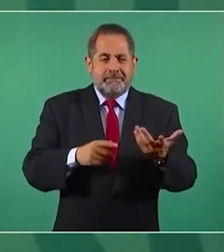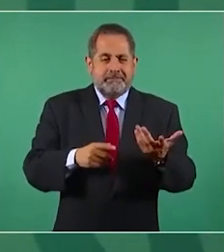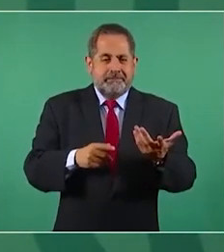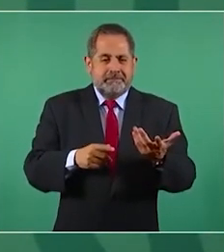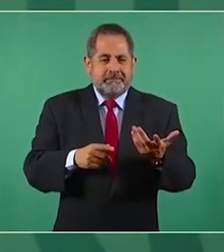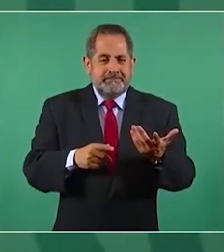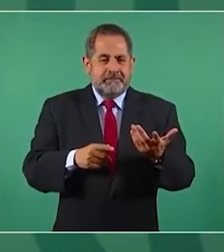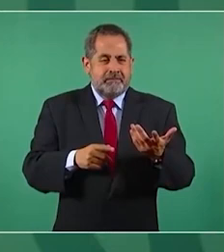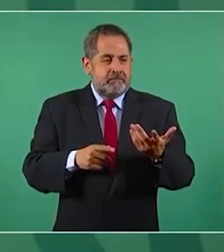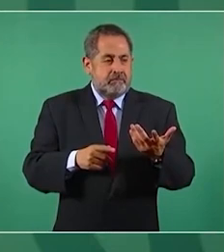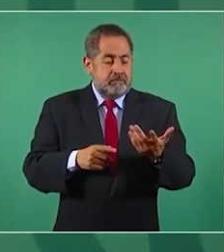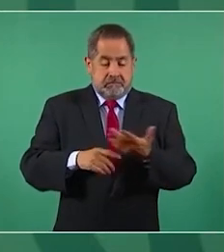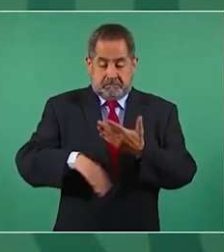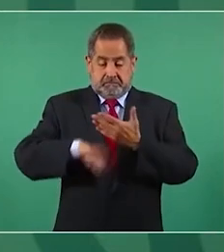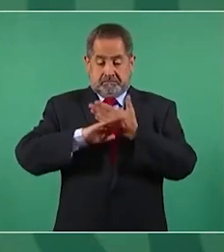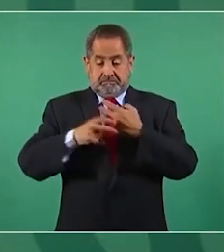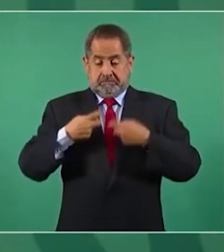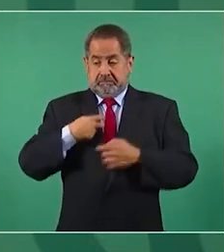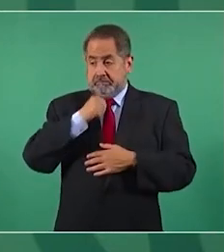acusación en contra de ellos